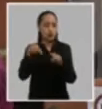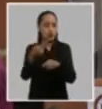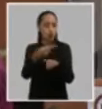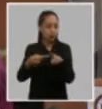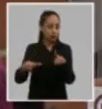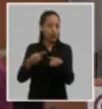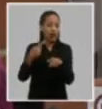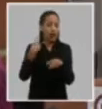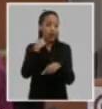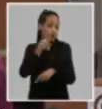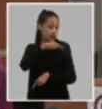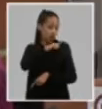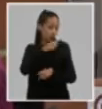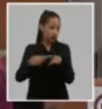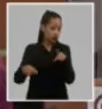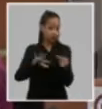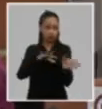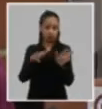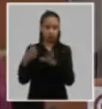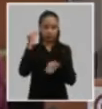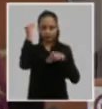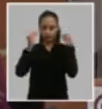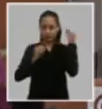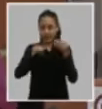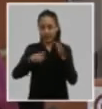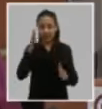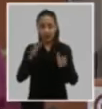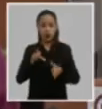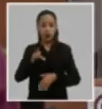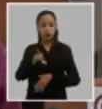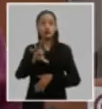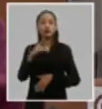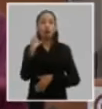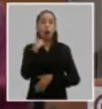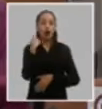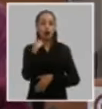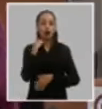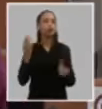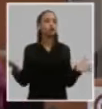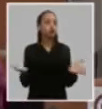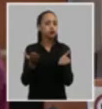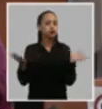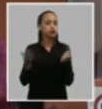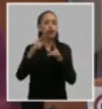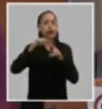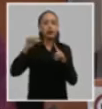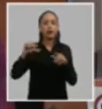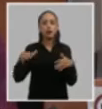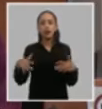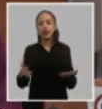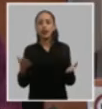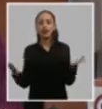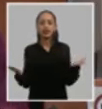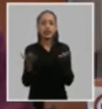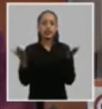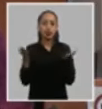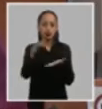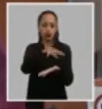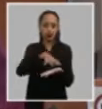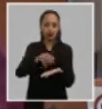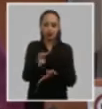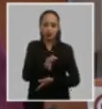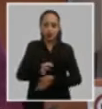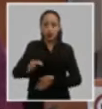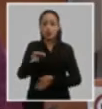en este periodo en los últimos cinco años se ha avanzado considerablemente en los temas asociados al desarrollo territorial